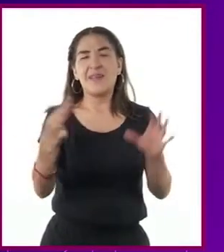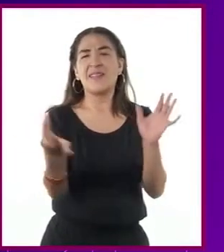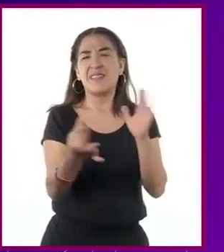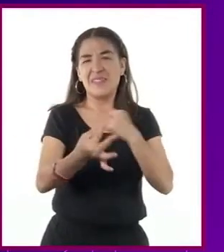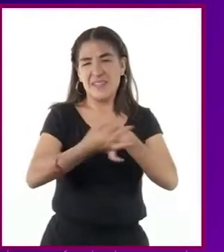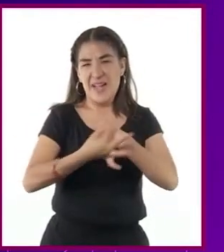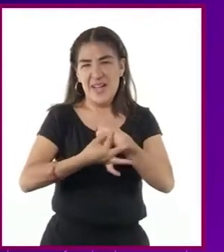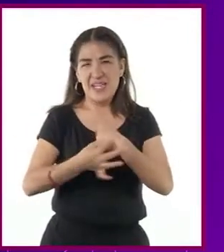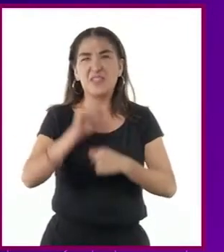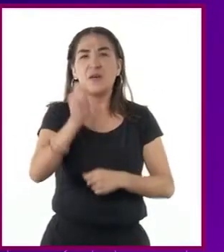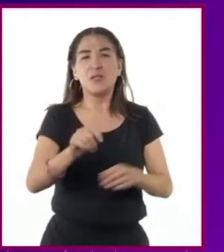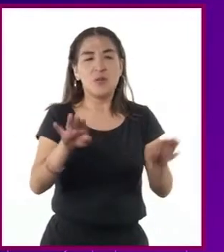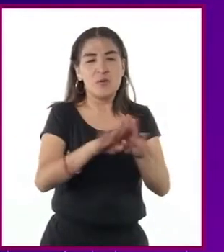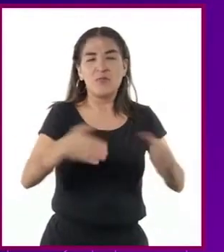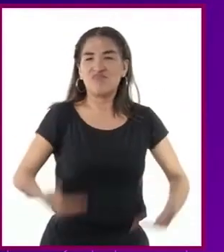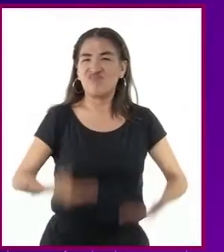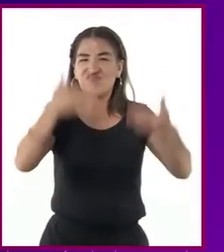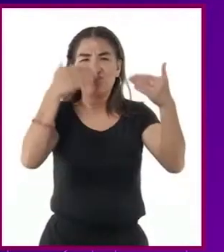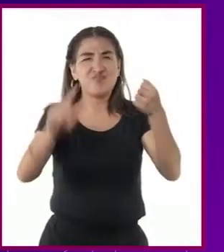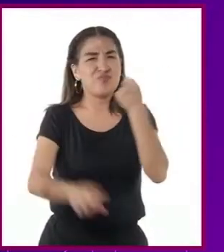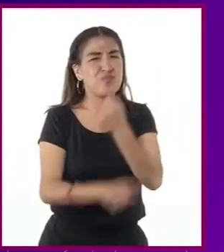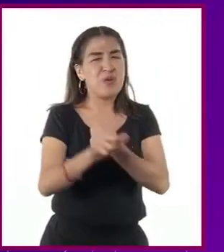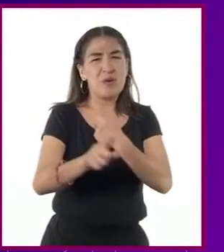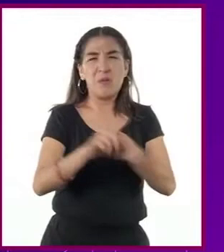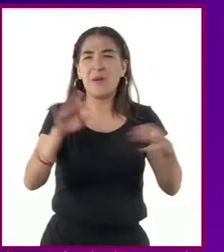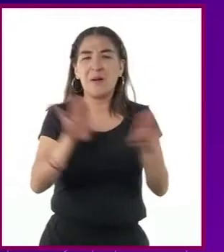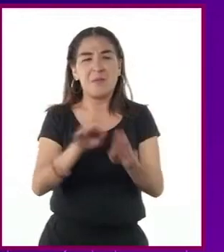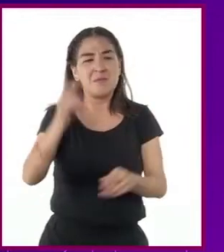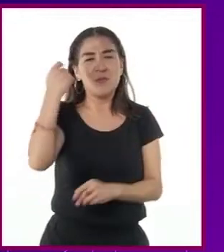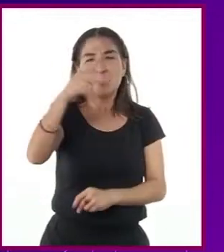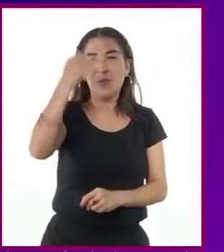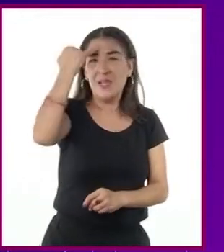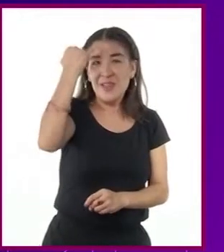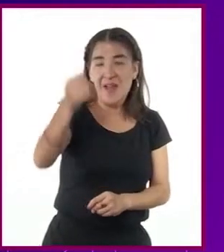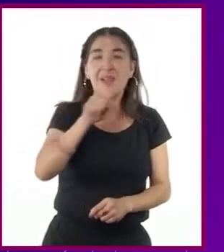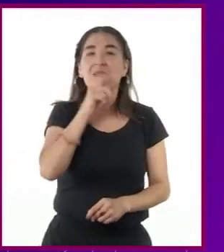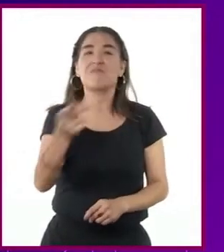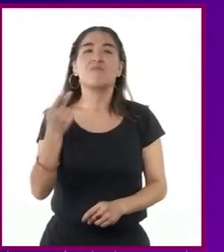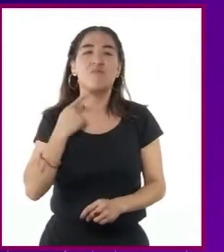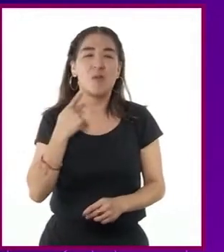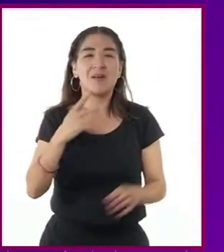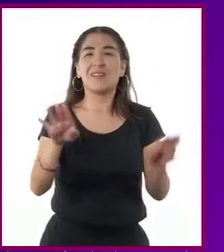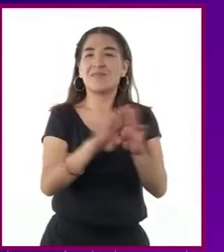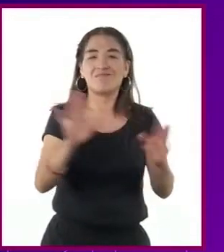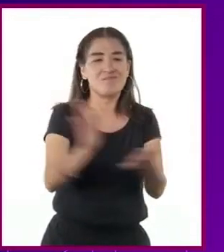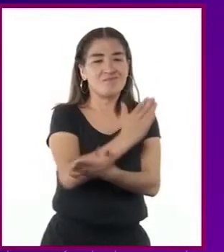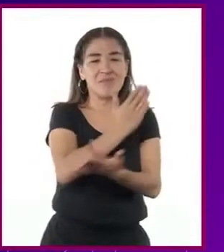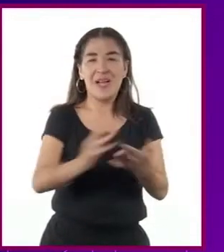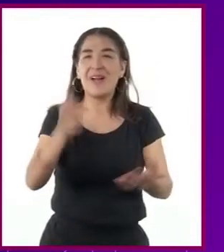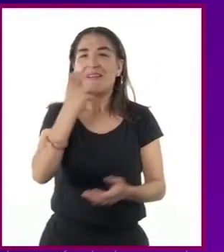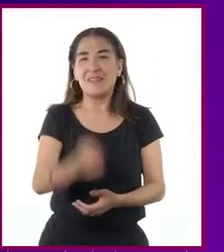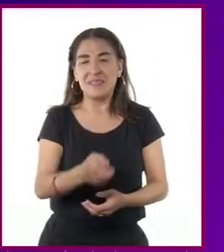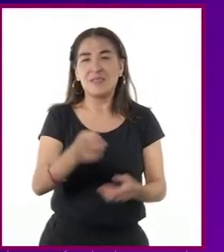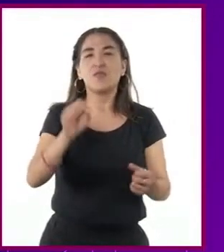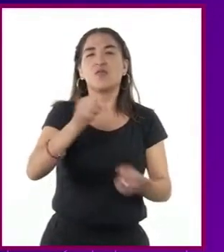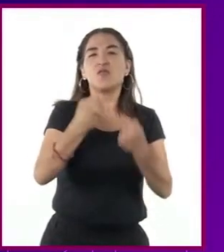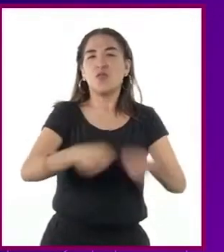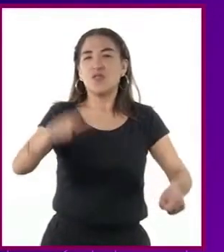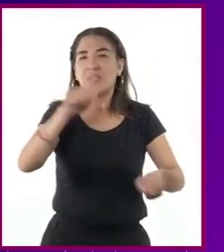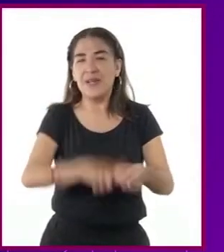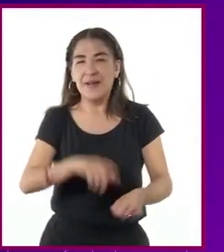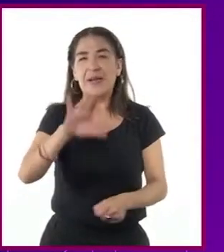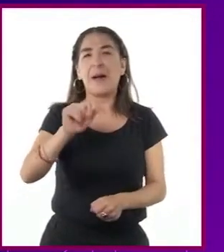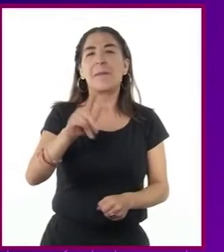frontera política e ideológica que dividió a Europa en naciones capitalistas y socialistas. La